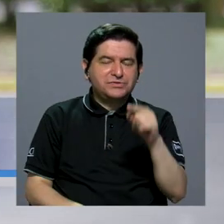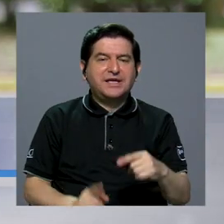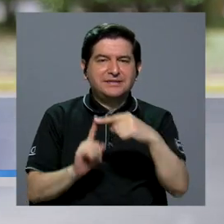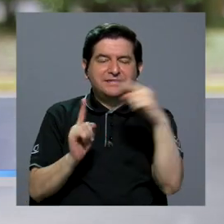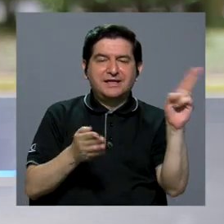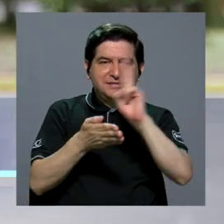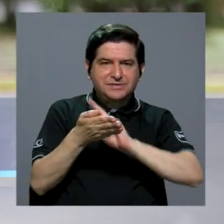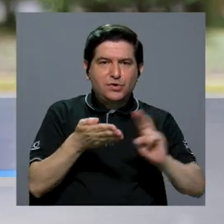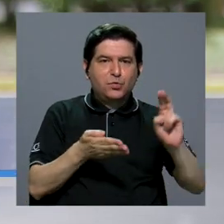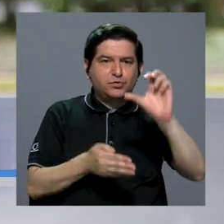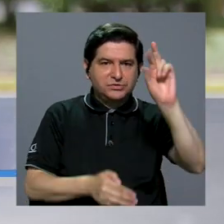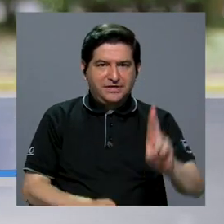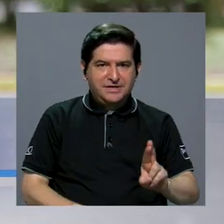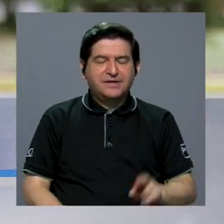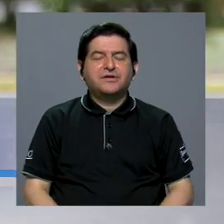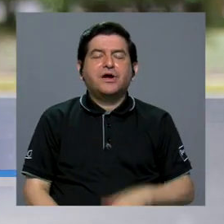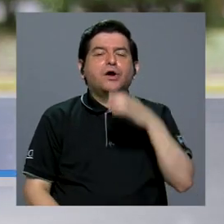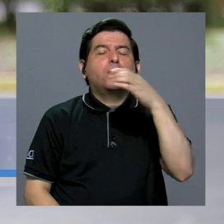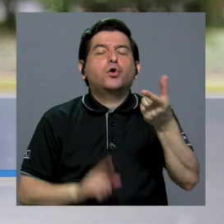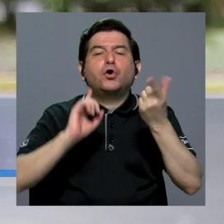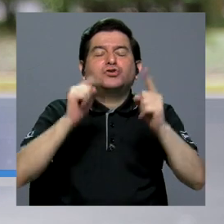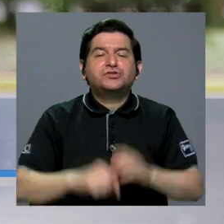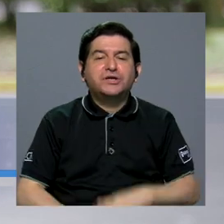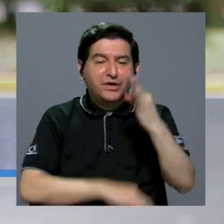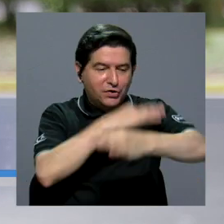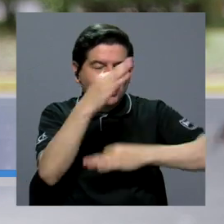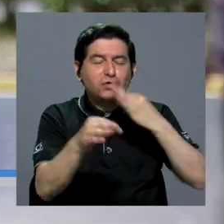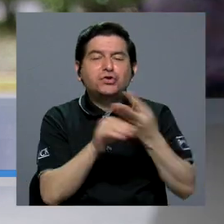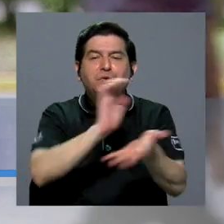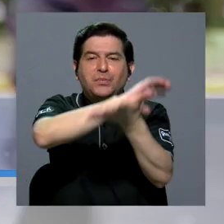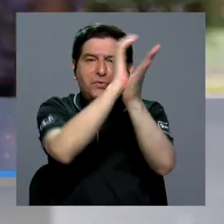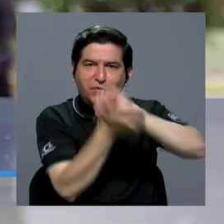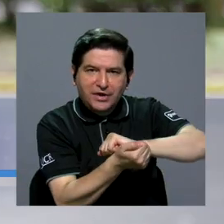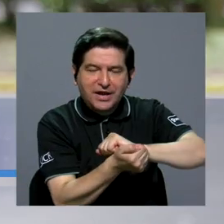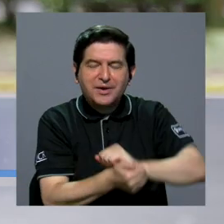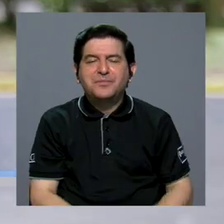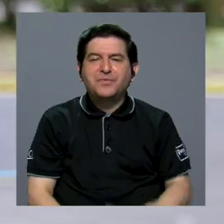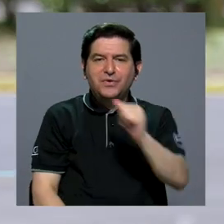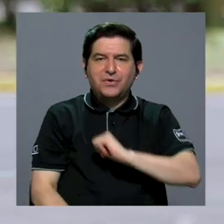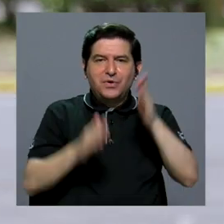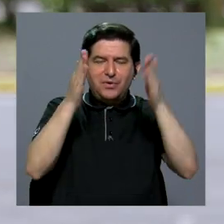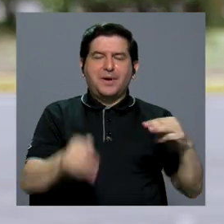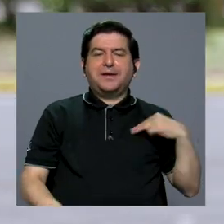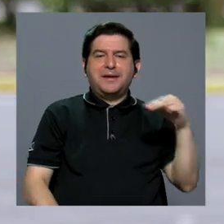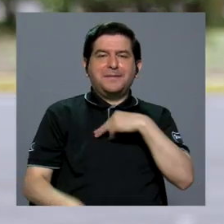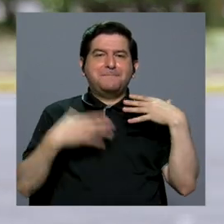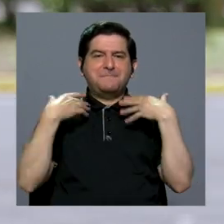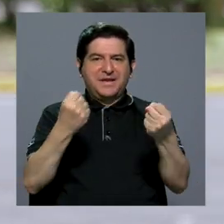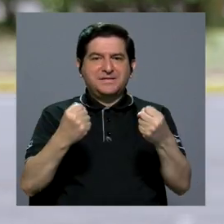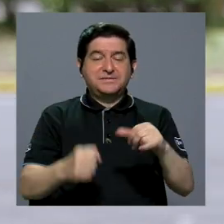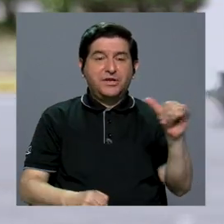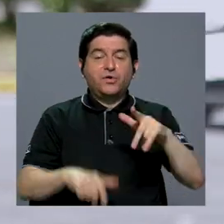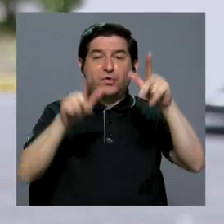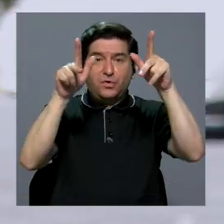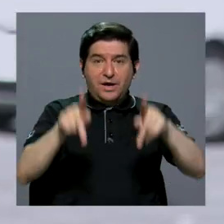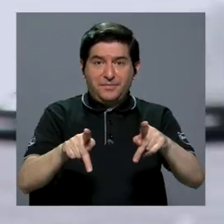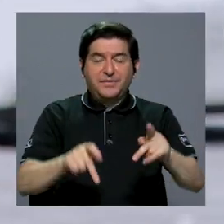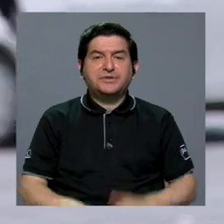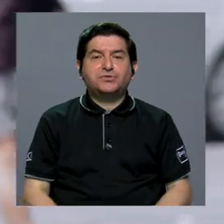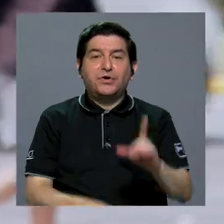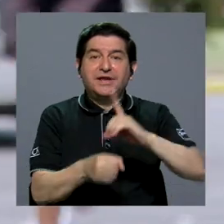Universidad de Costa Rica, ¿cuál es su recomendación para ese tipo de reforma a las autoridades del Ministerio de Salud, como a las personas